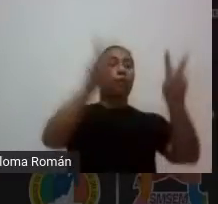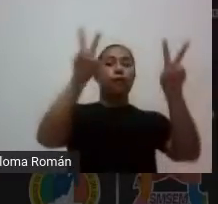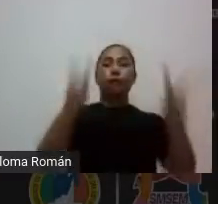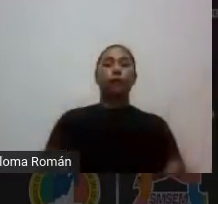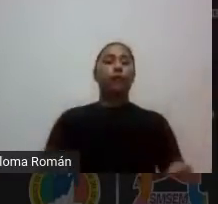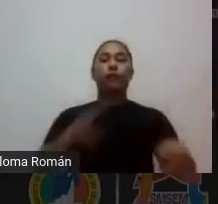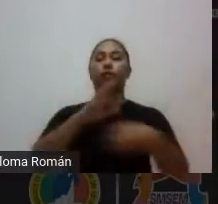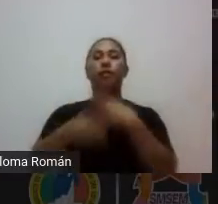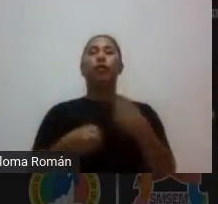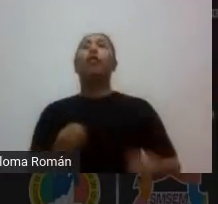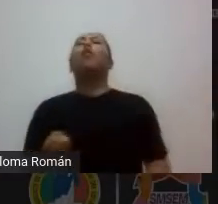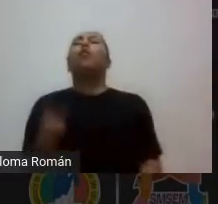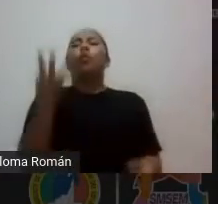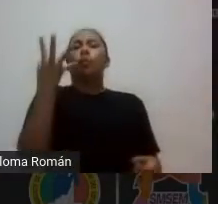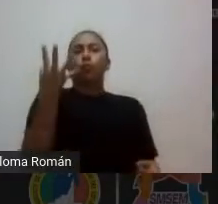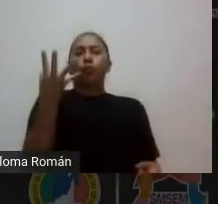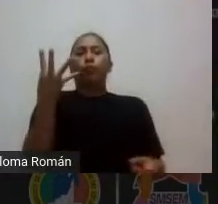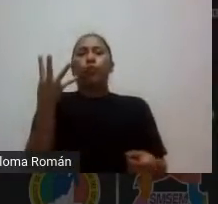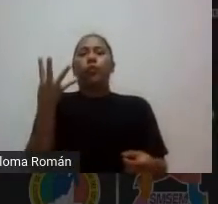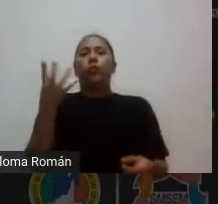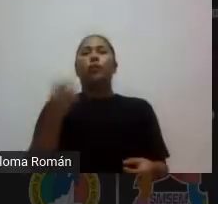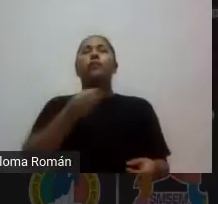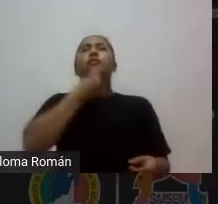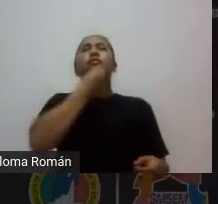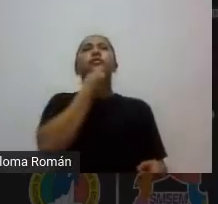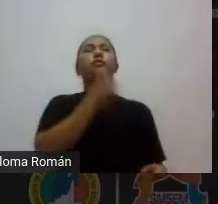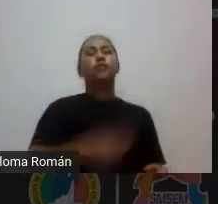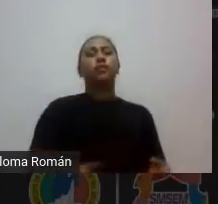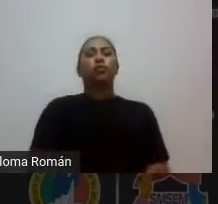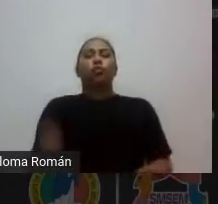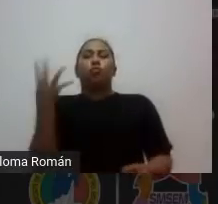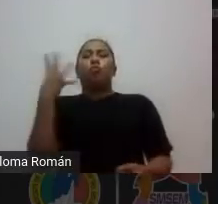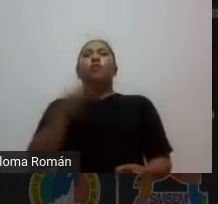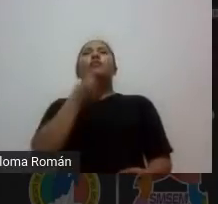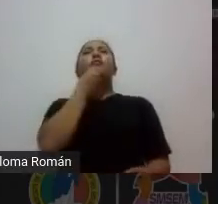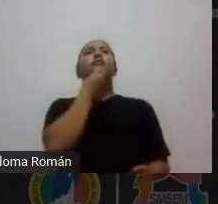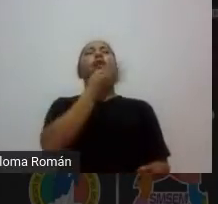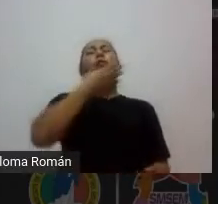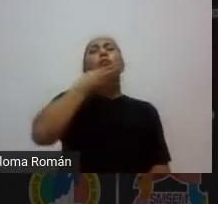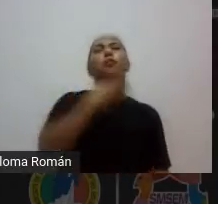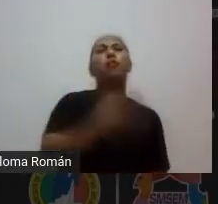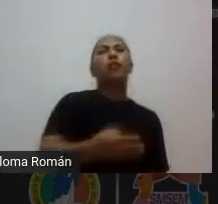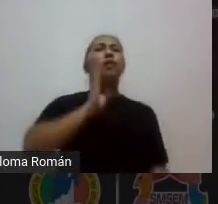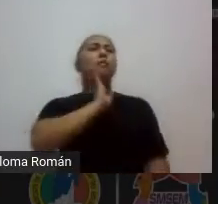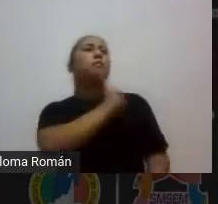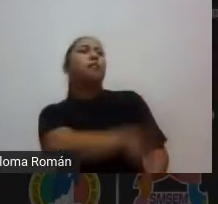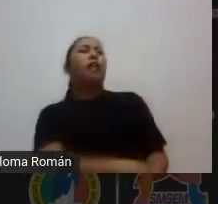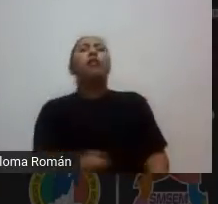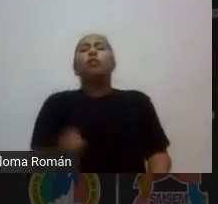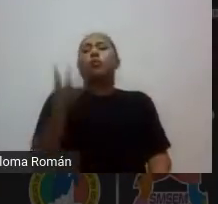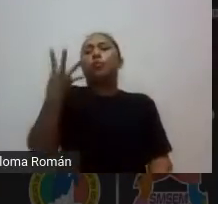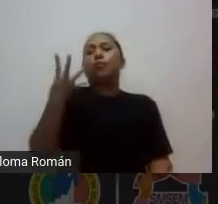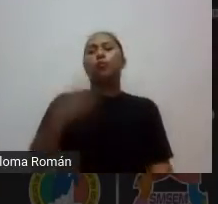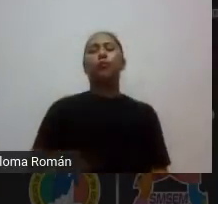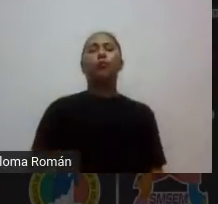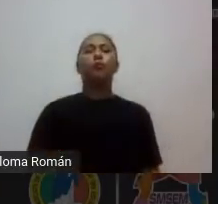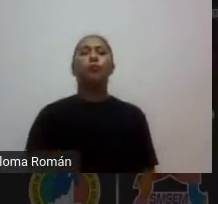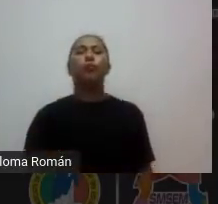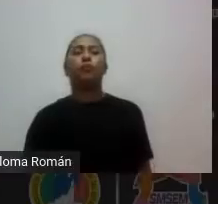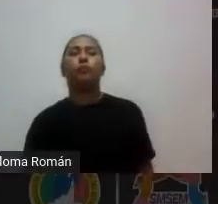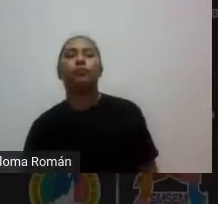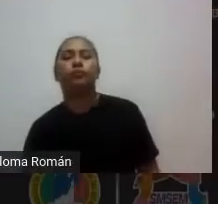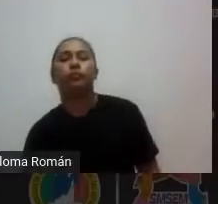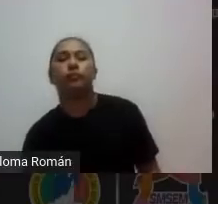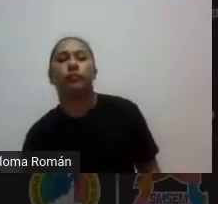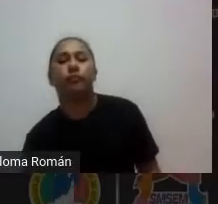con cuántos en el nivel excelente o con cuántos en excelente y en muy bien tú vas a declarar idoneidad